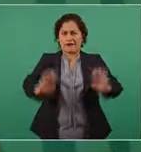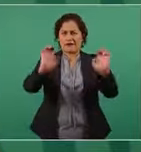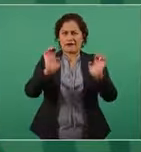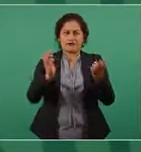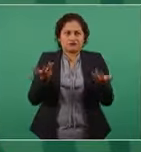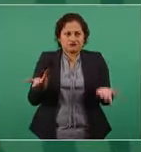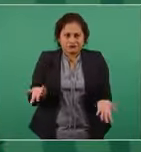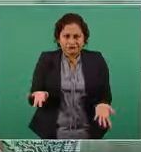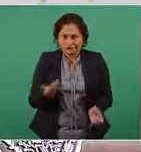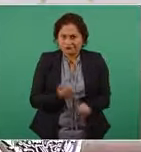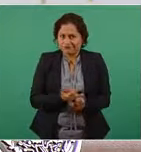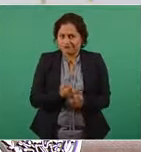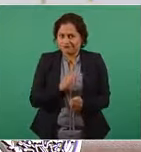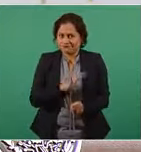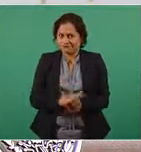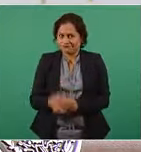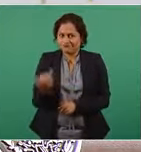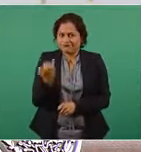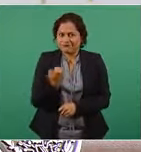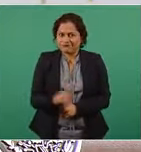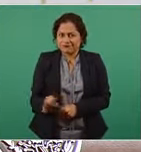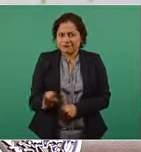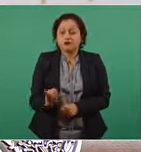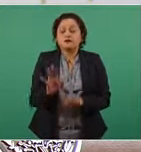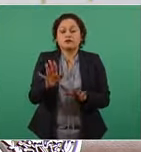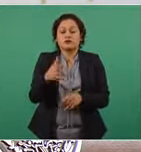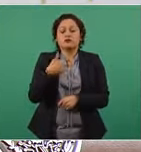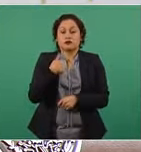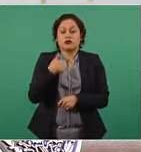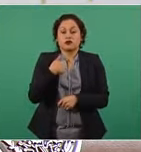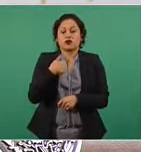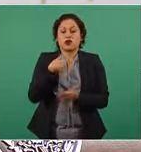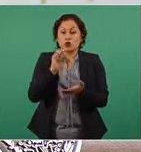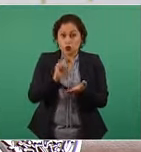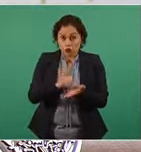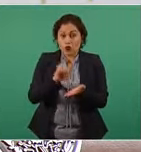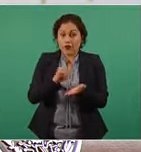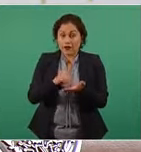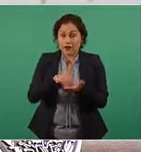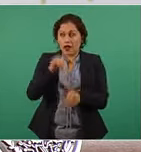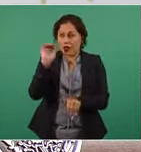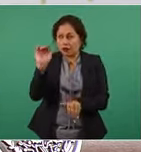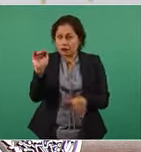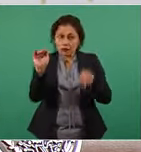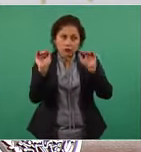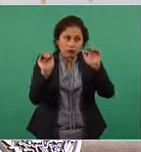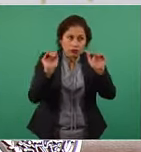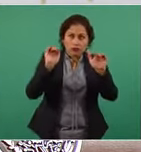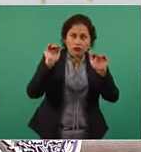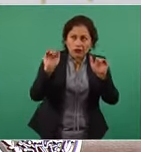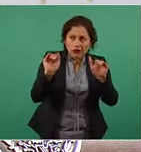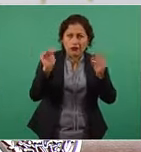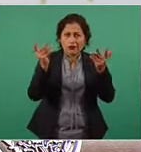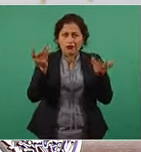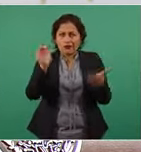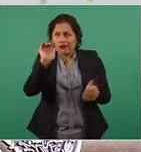haciendo gestiones para venderlo.